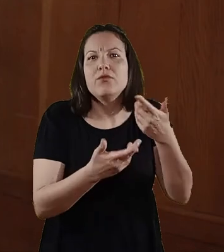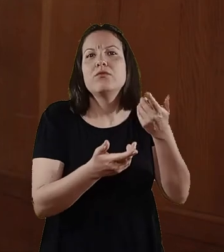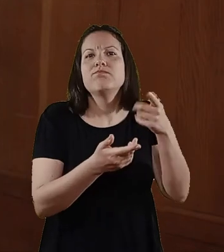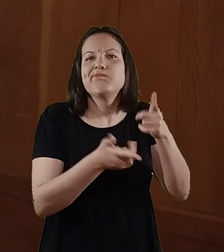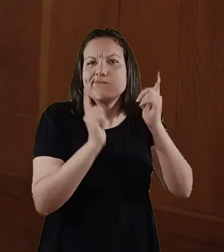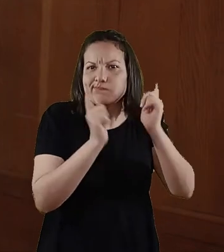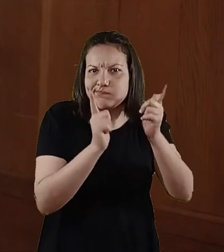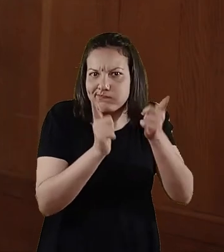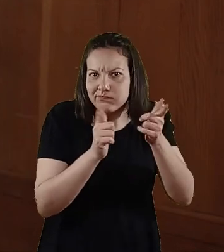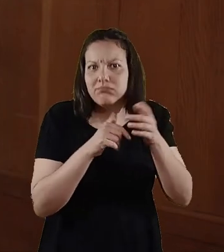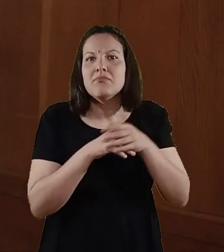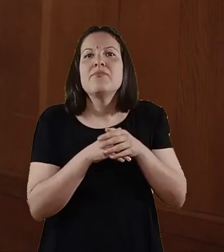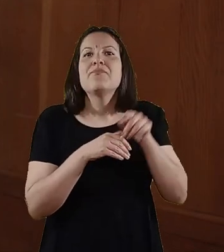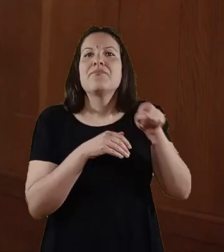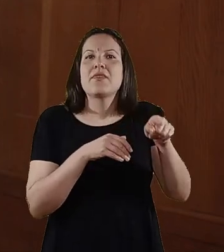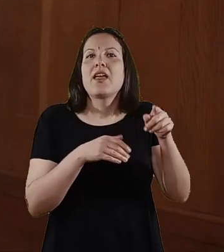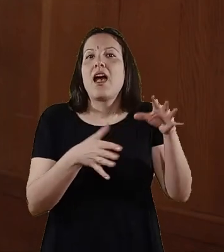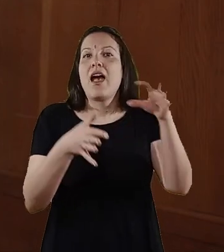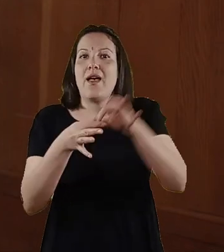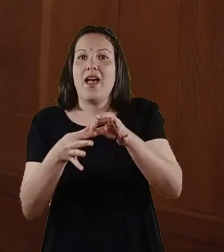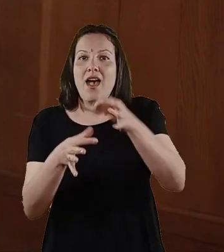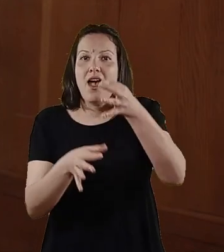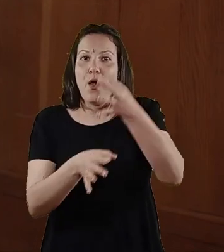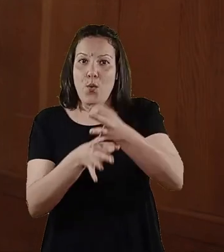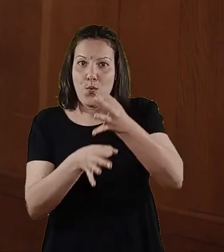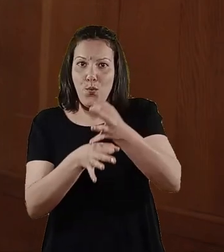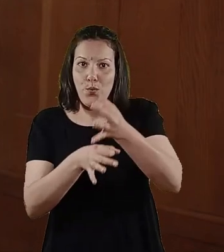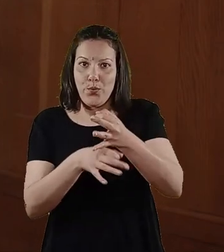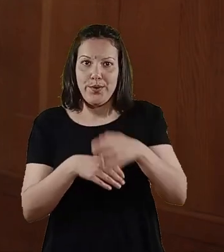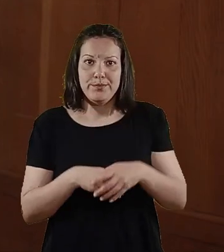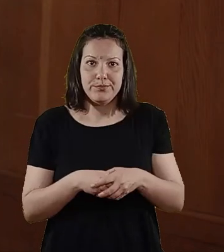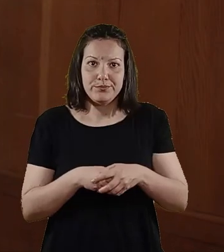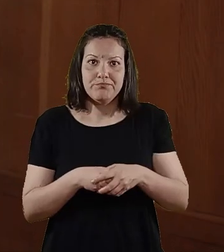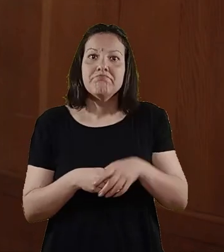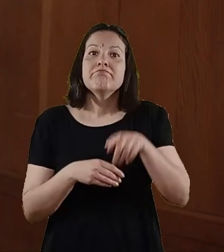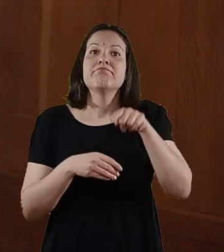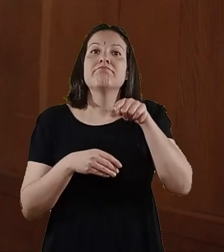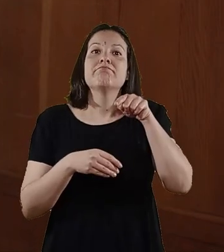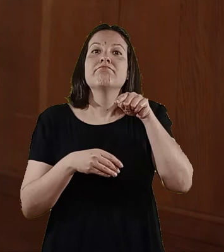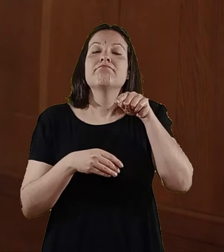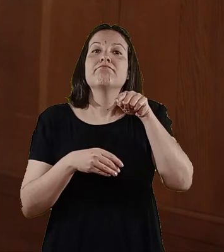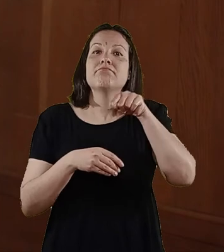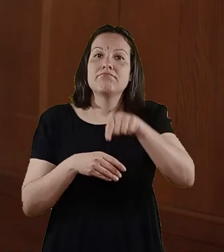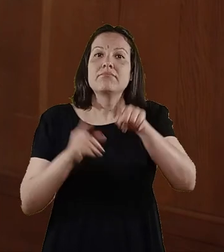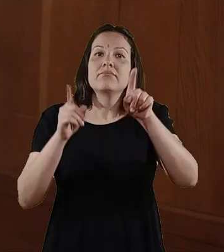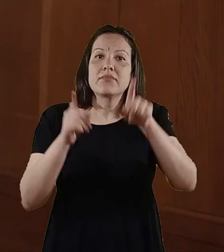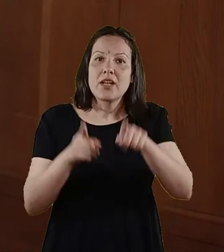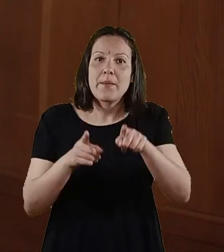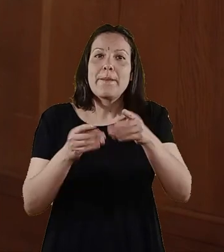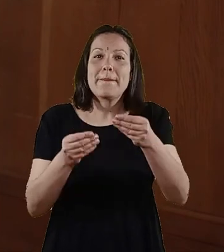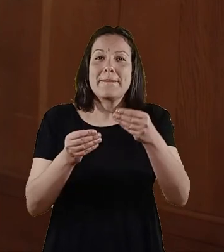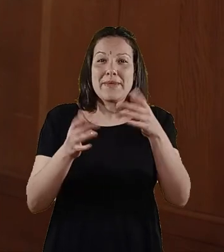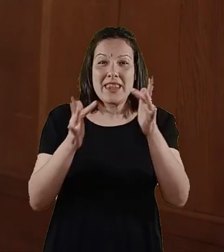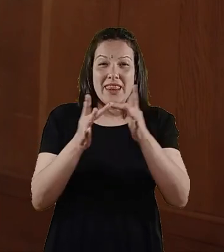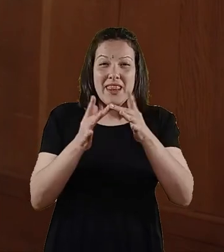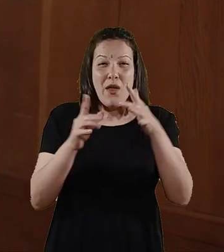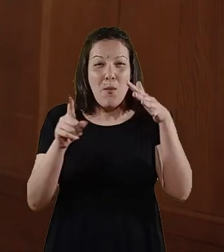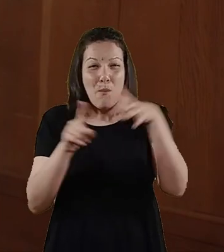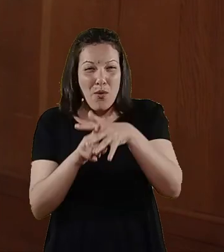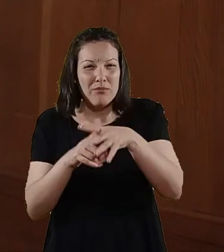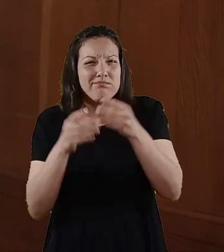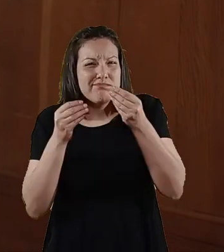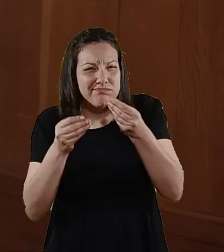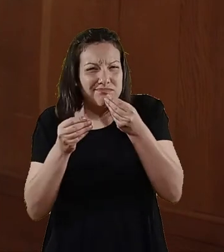un espacio de recreación, que tiene que estar vinculado al ámbito educativo. Y en este sentido también el ciberbullying